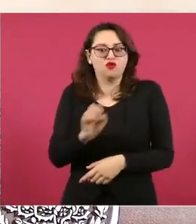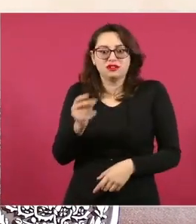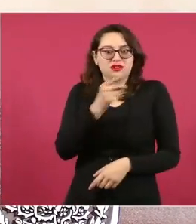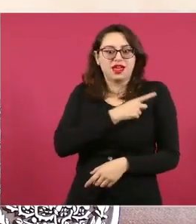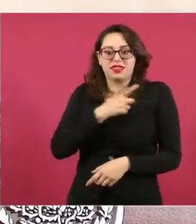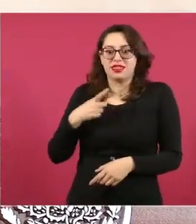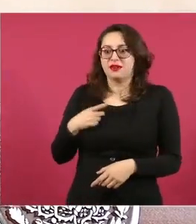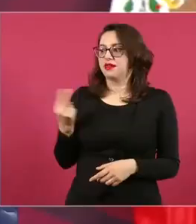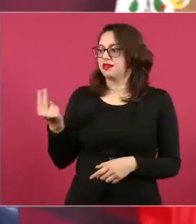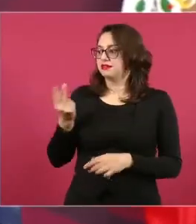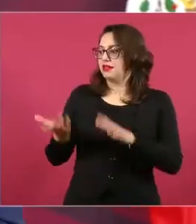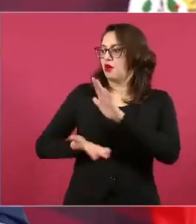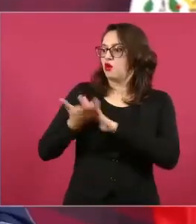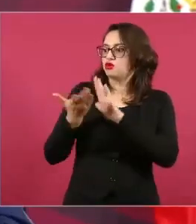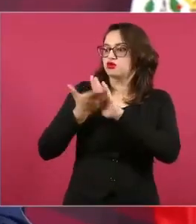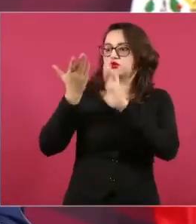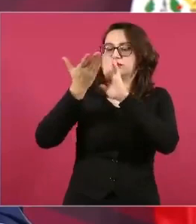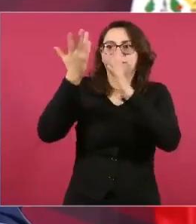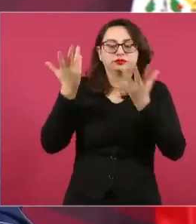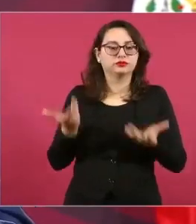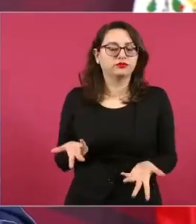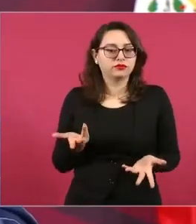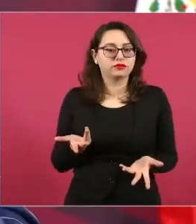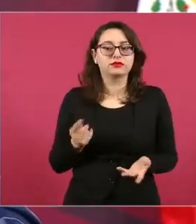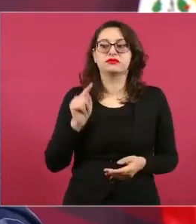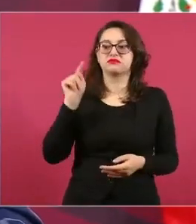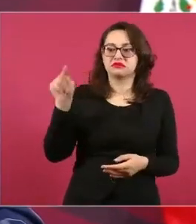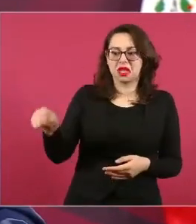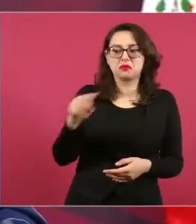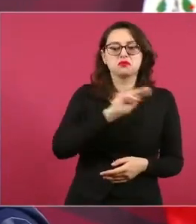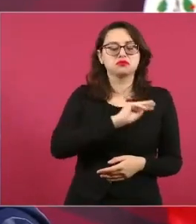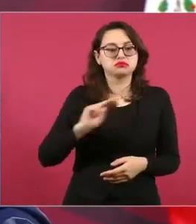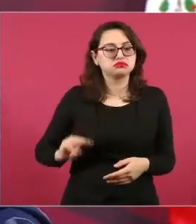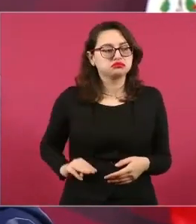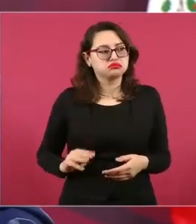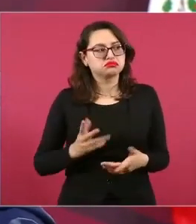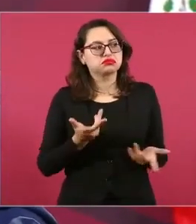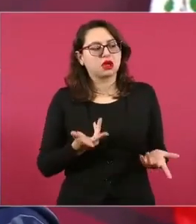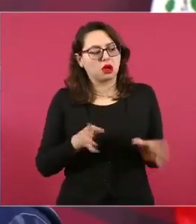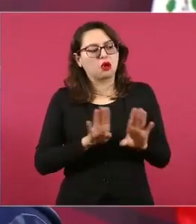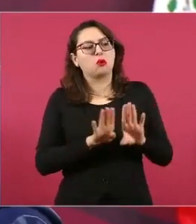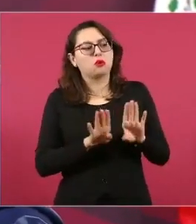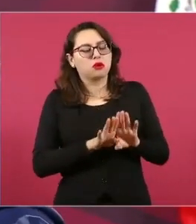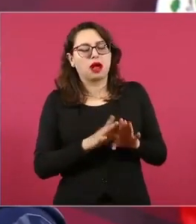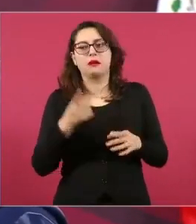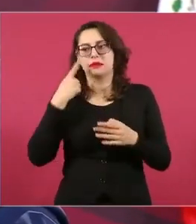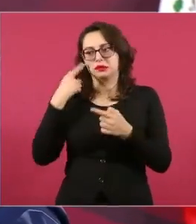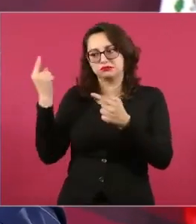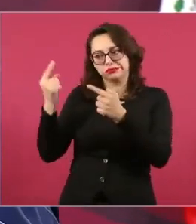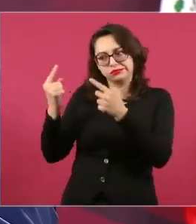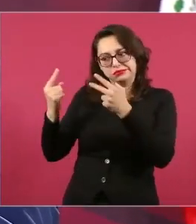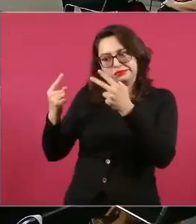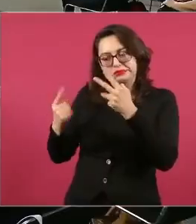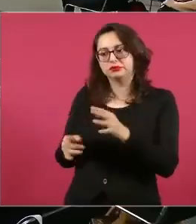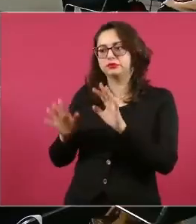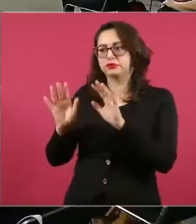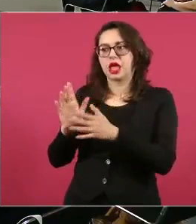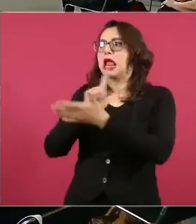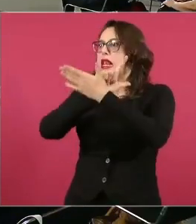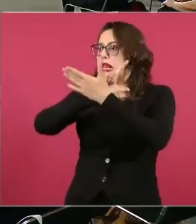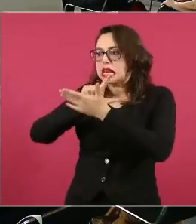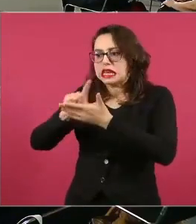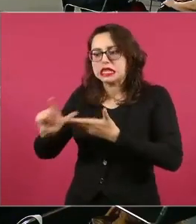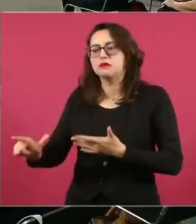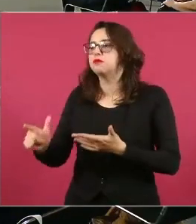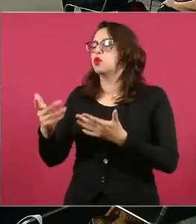Es un basurero cuidado por la Secretaría de